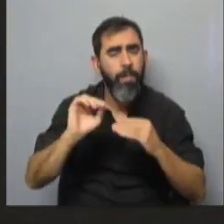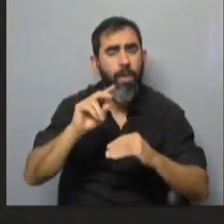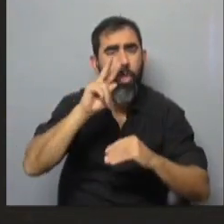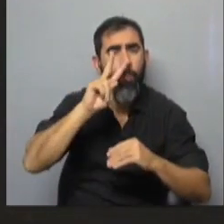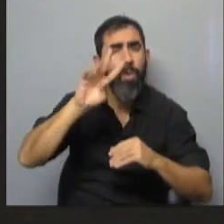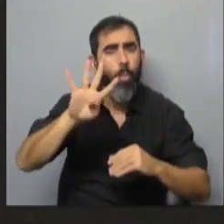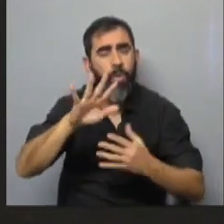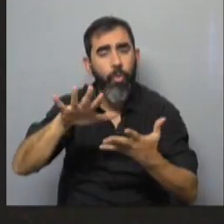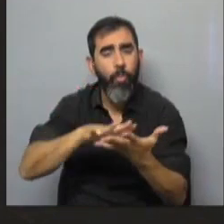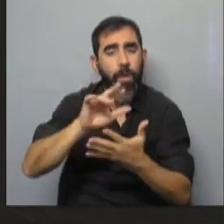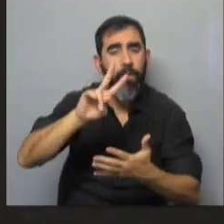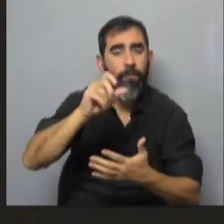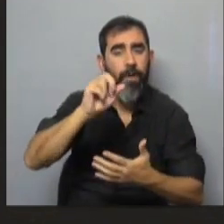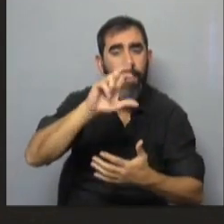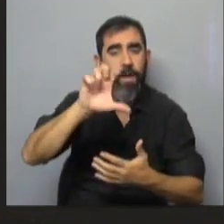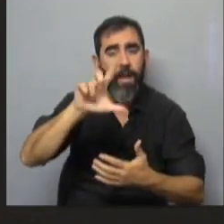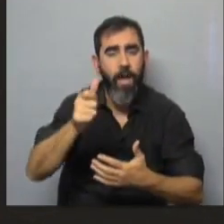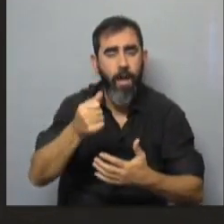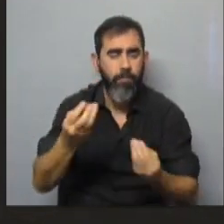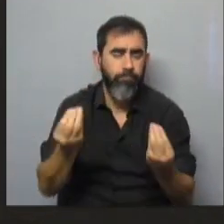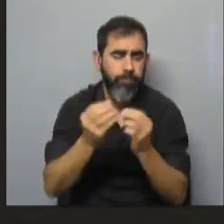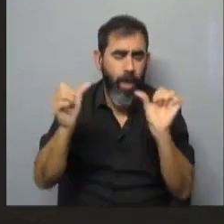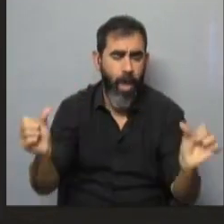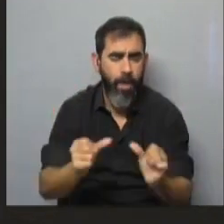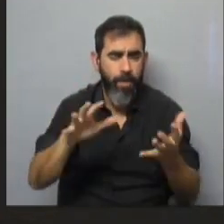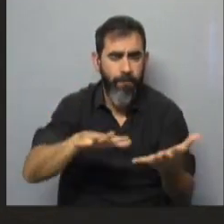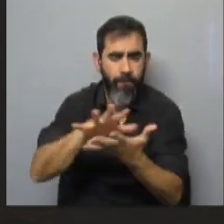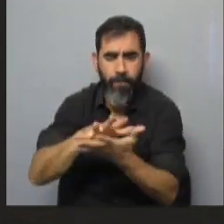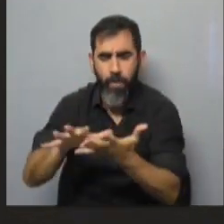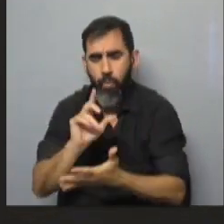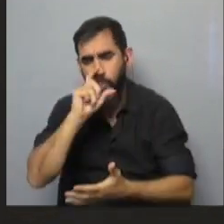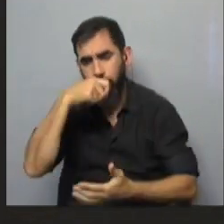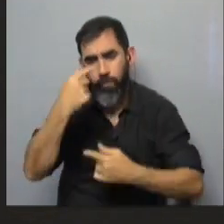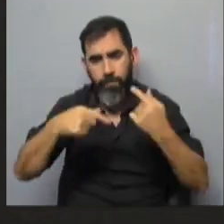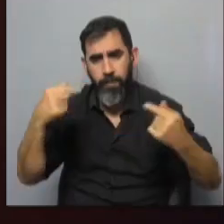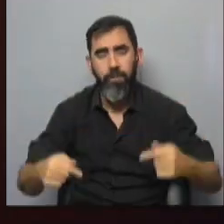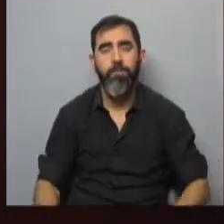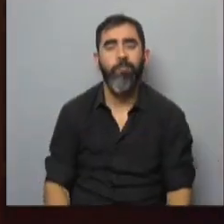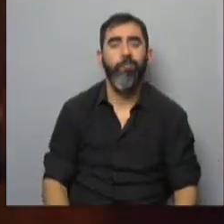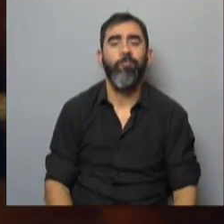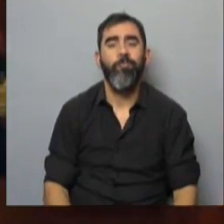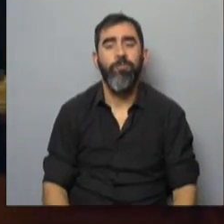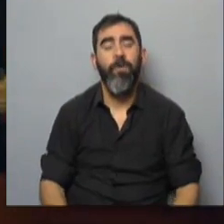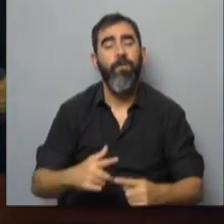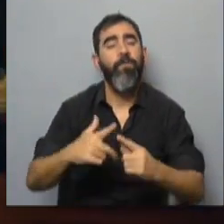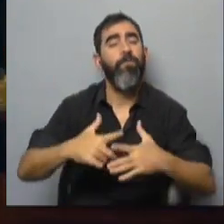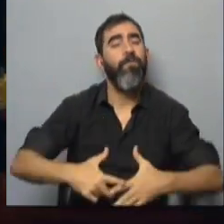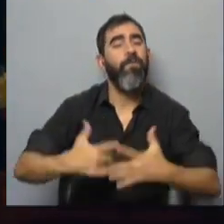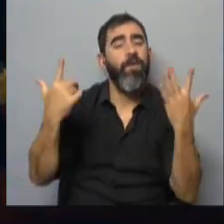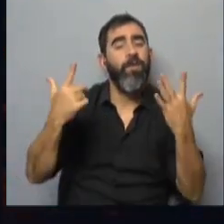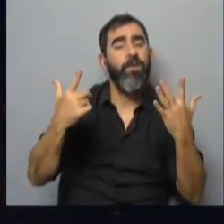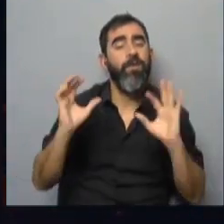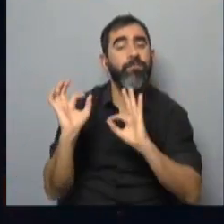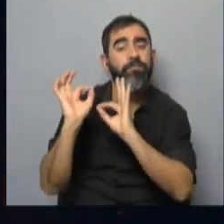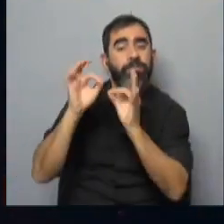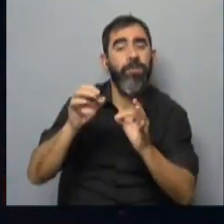2004 en la Plaza Varela, pero hoy cuenta con muchas actividades en distintos barrios montevideanos. La fiesta de San Juan celebra